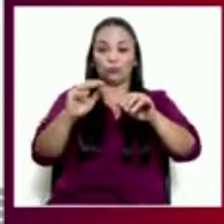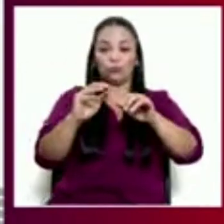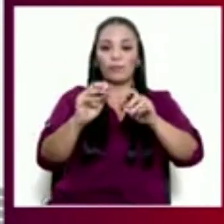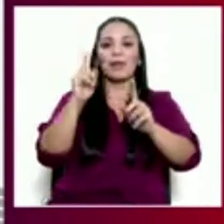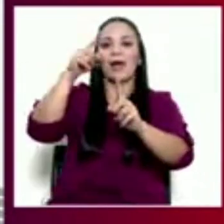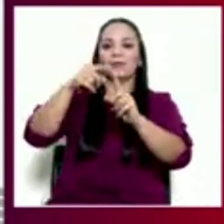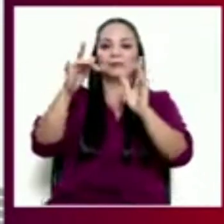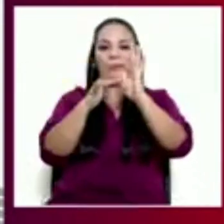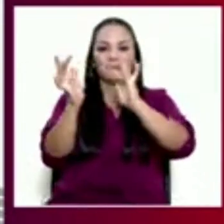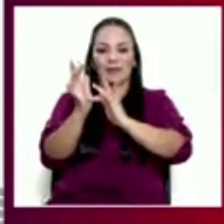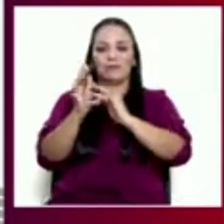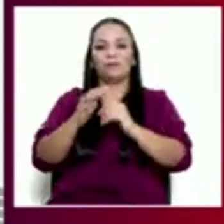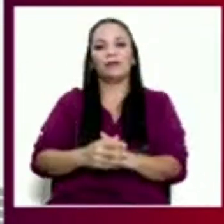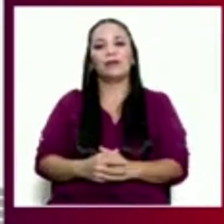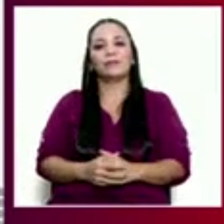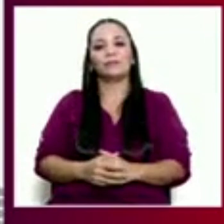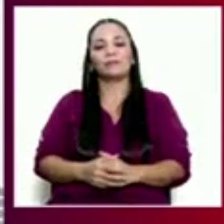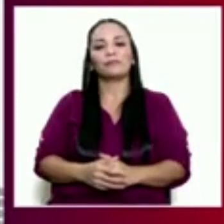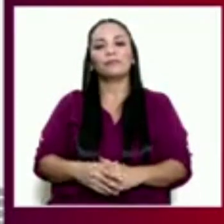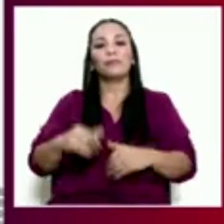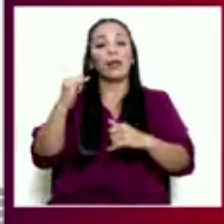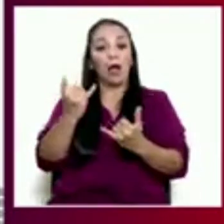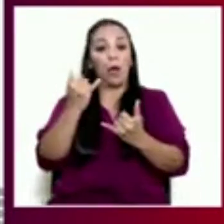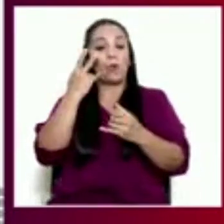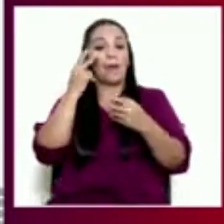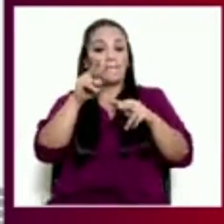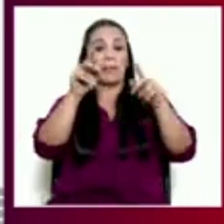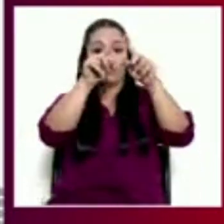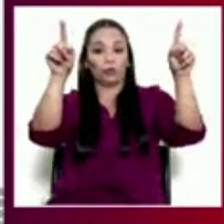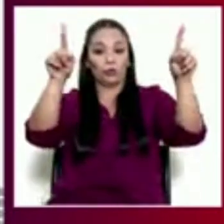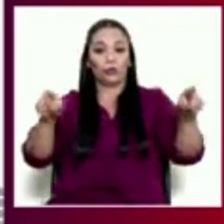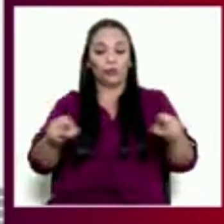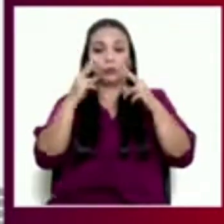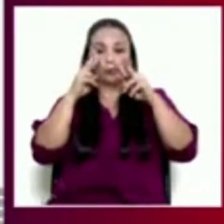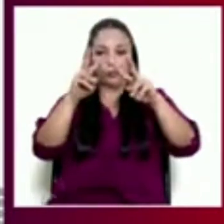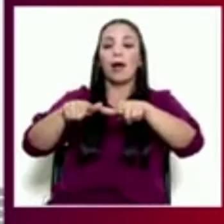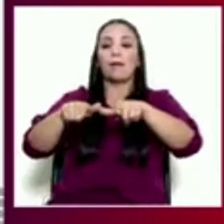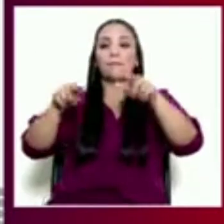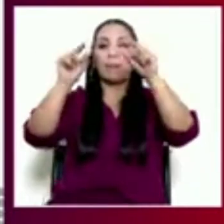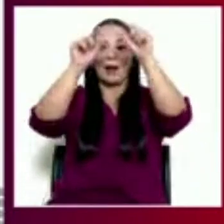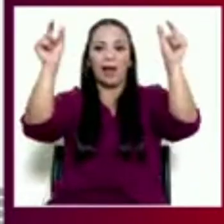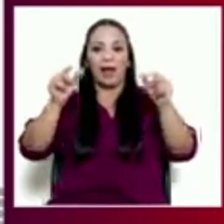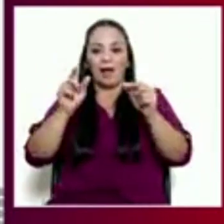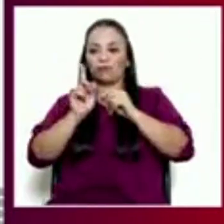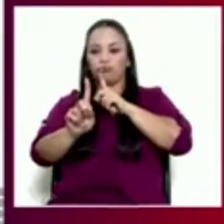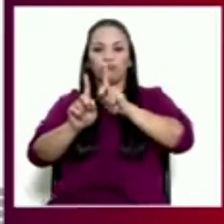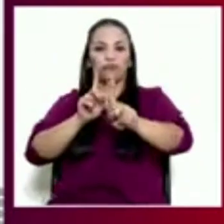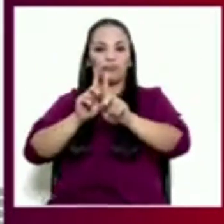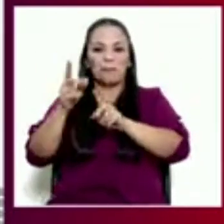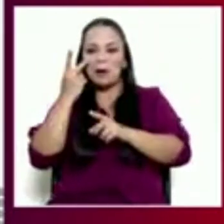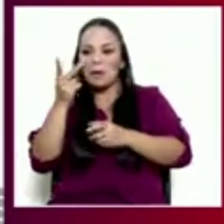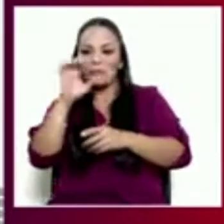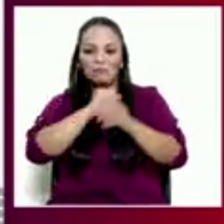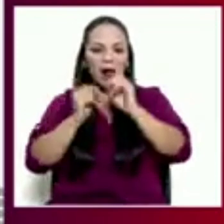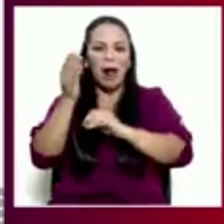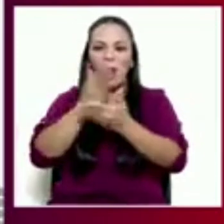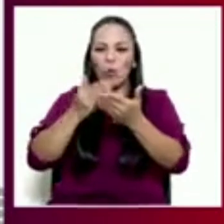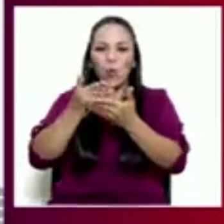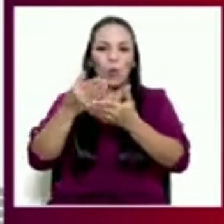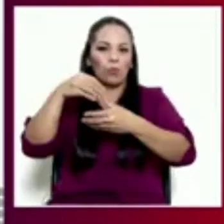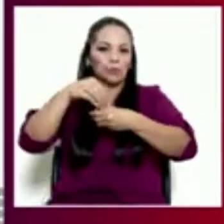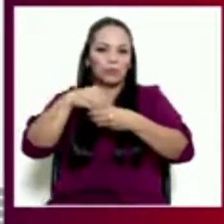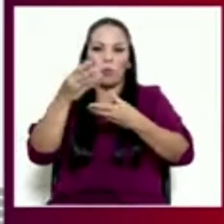abril. Ahí vemos en el flujo que aparece en pantalla. En este momento, la duración